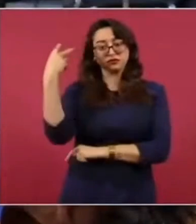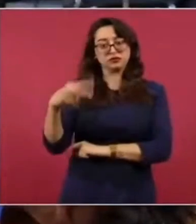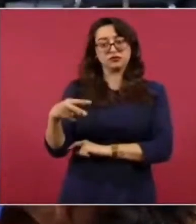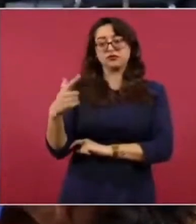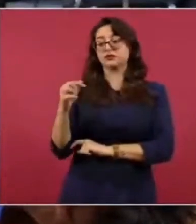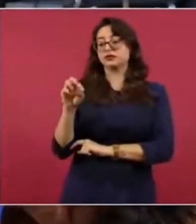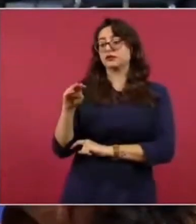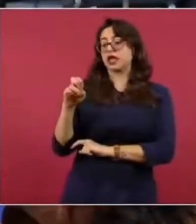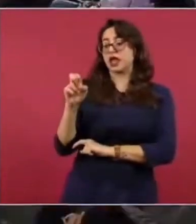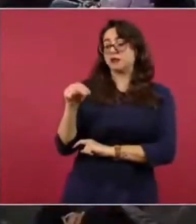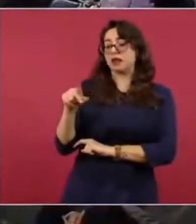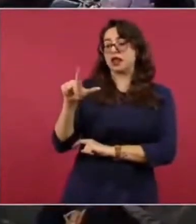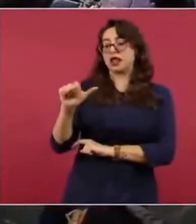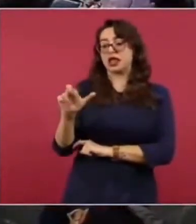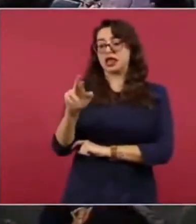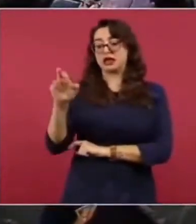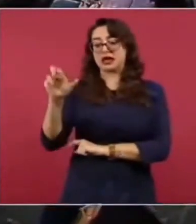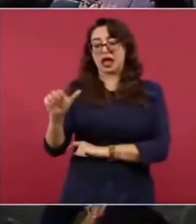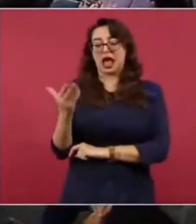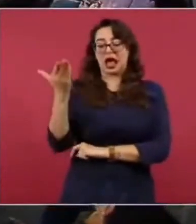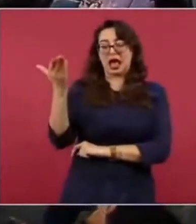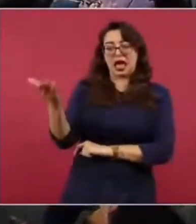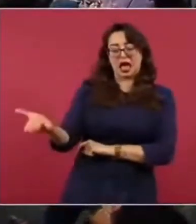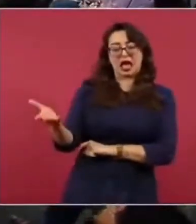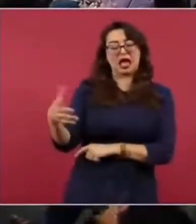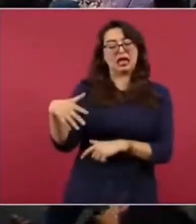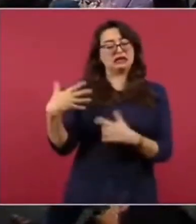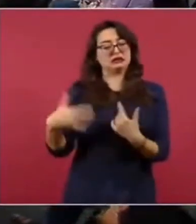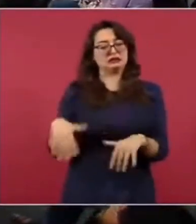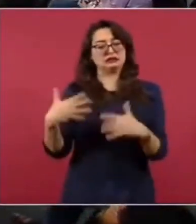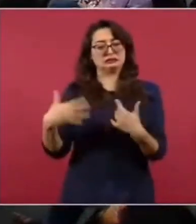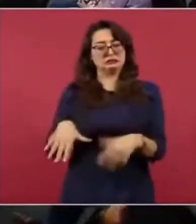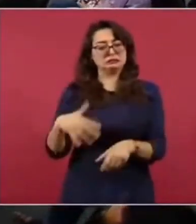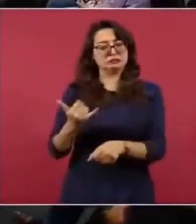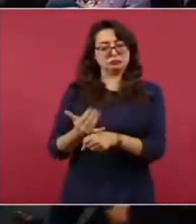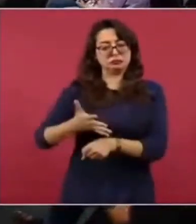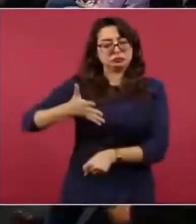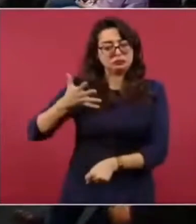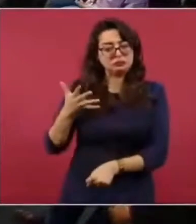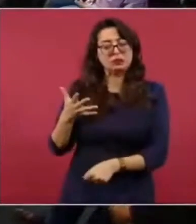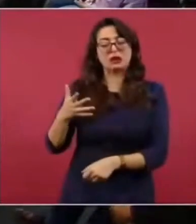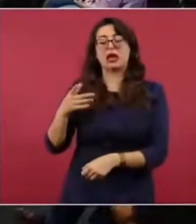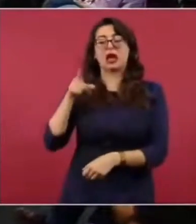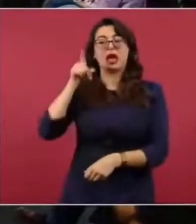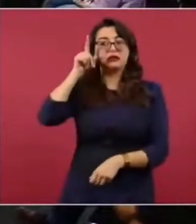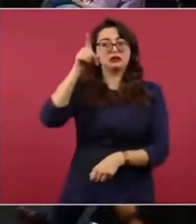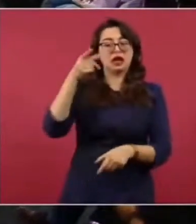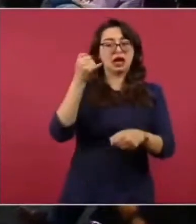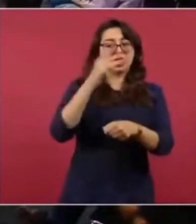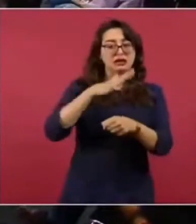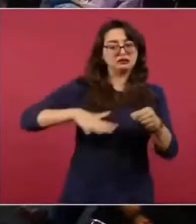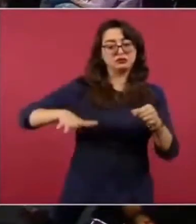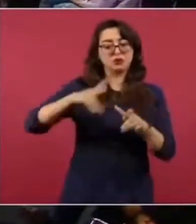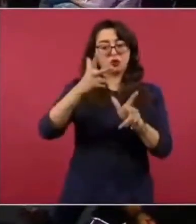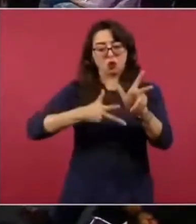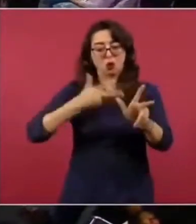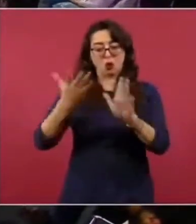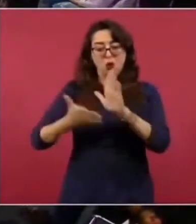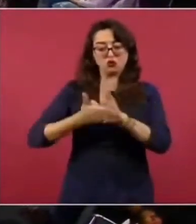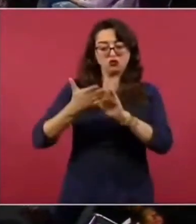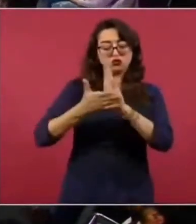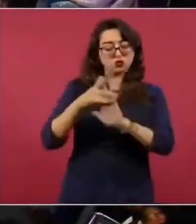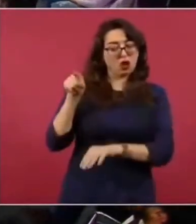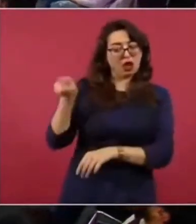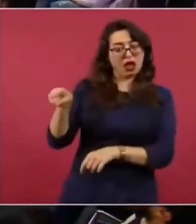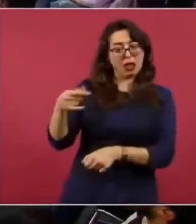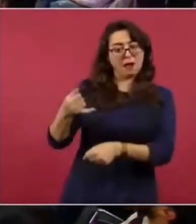empresarios, se ha convertido en un obstáculo para el proyecto del canal interoceánico del Istmo de Tehuantepec. Esa sería mi primera pregunta,